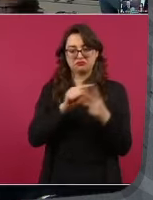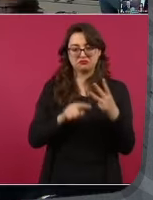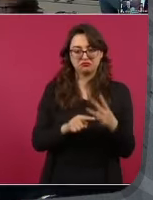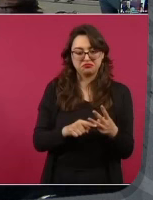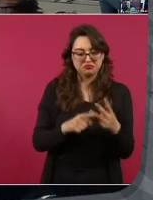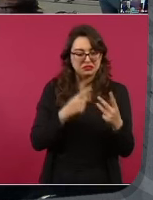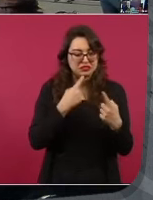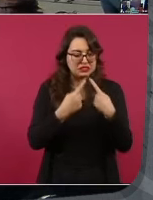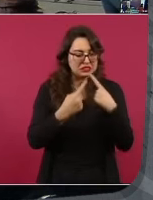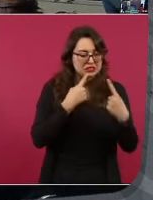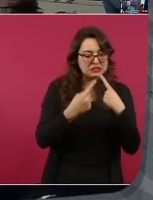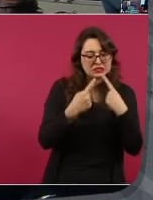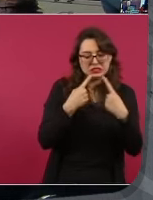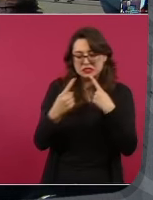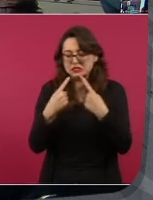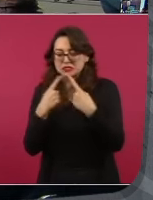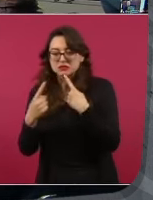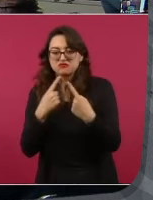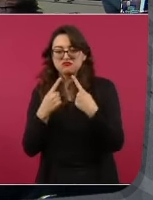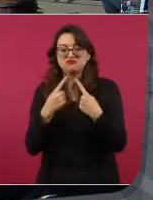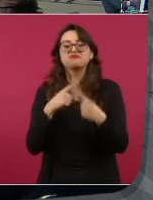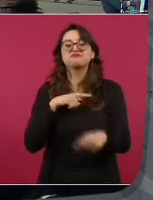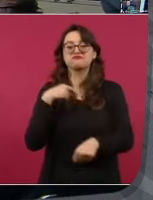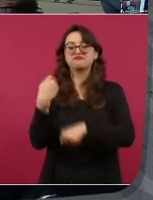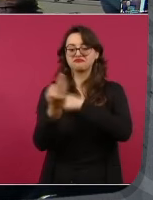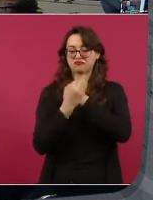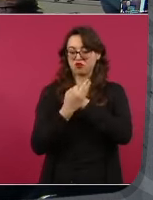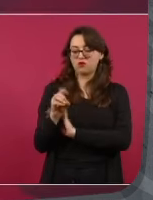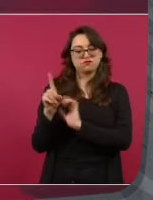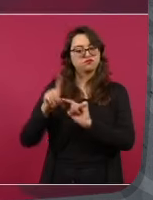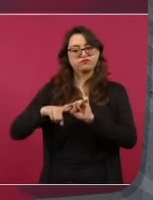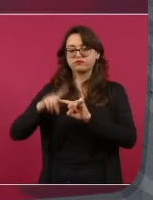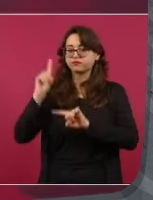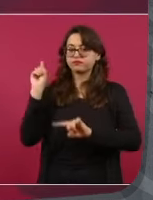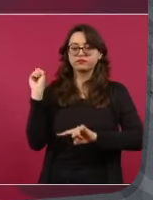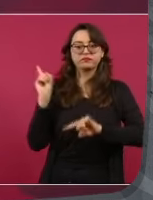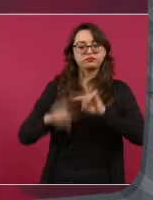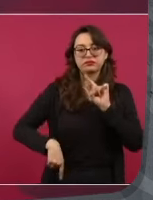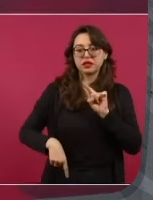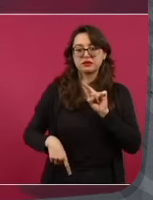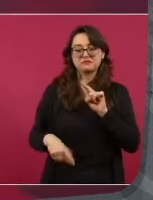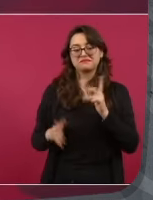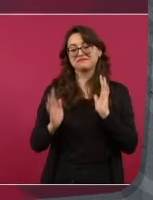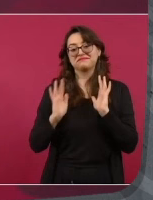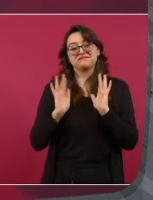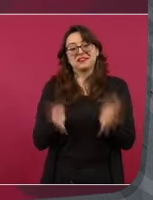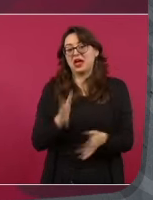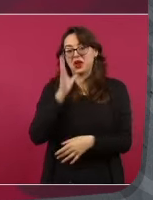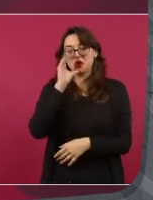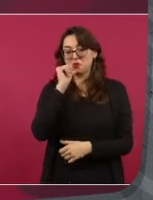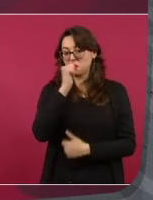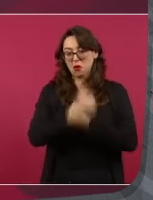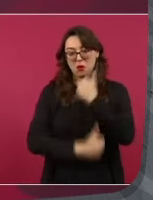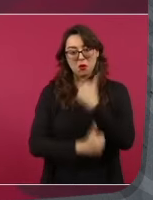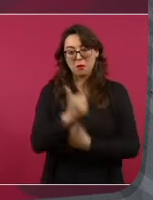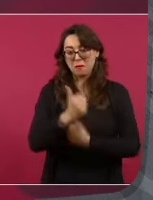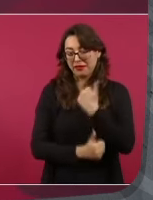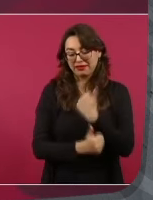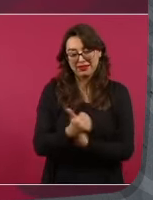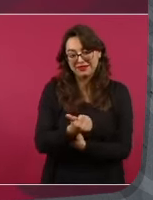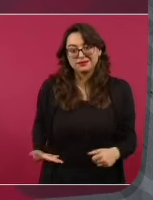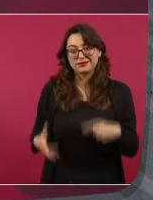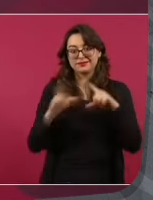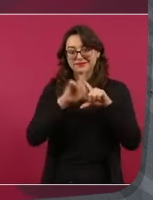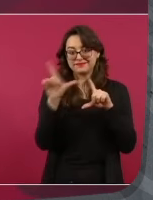porque no querían que yo apareciera como candidato. Nada más que el pueblo,